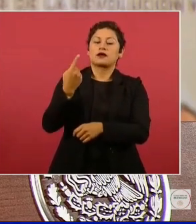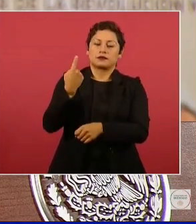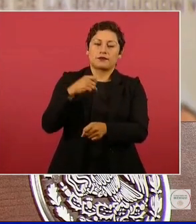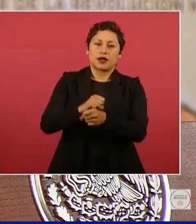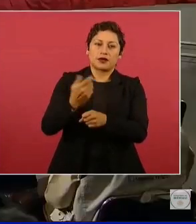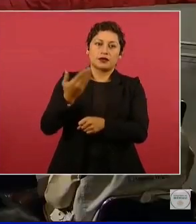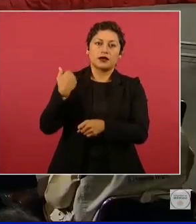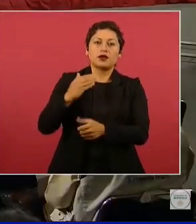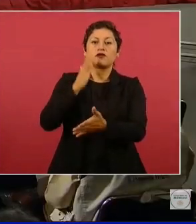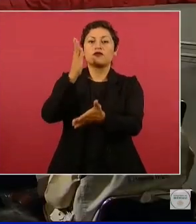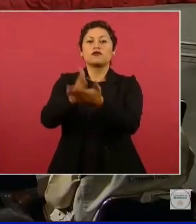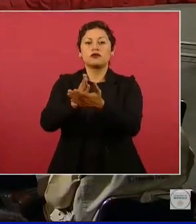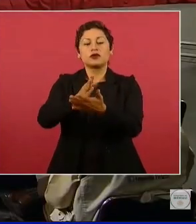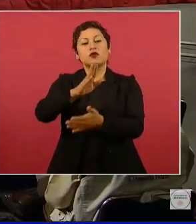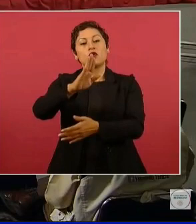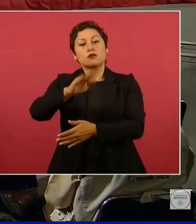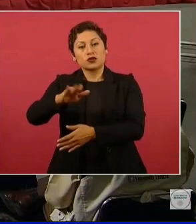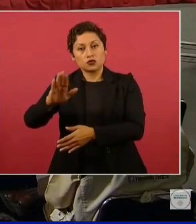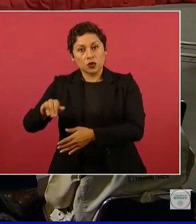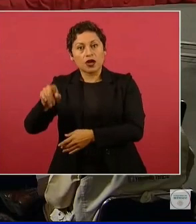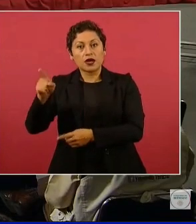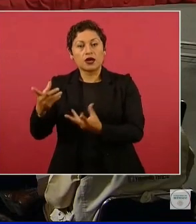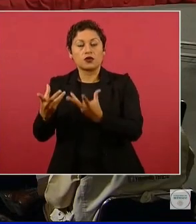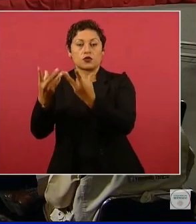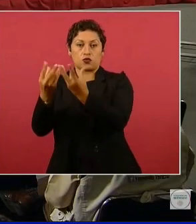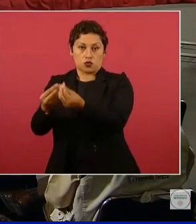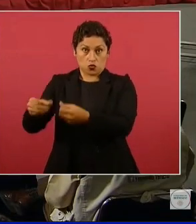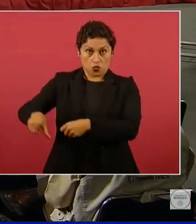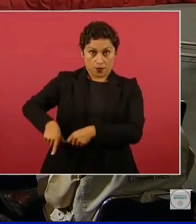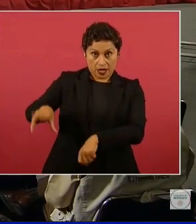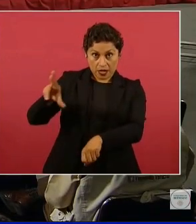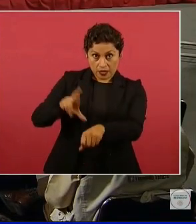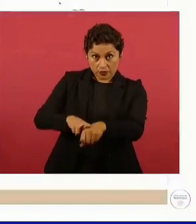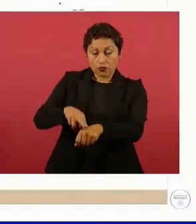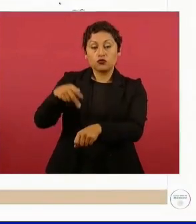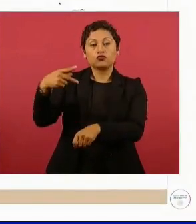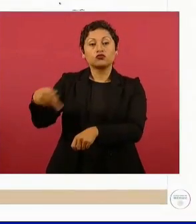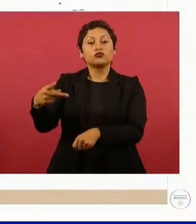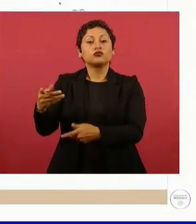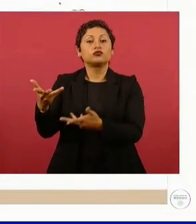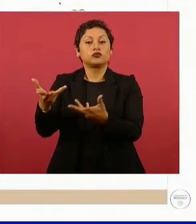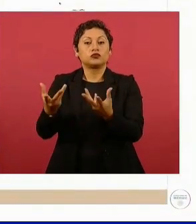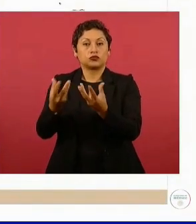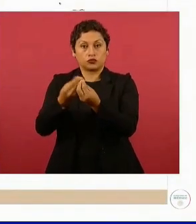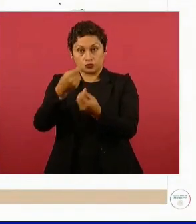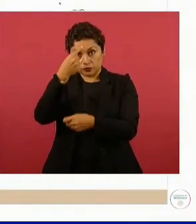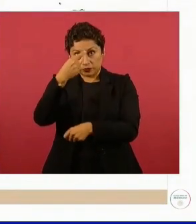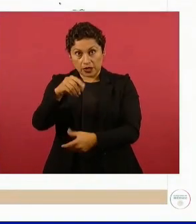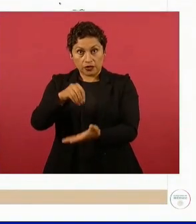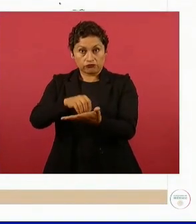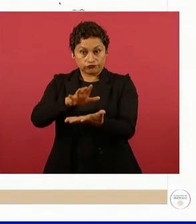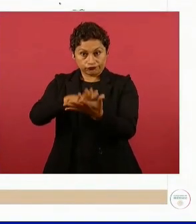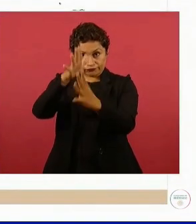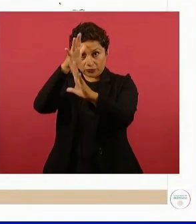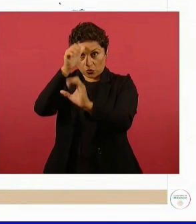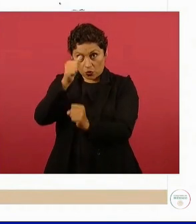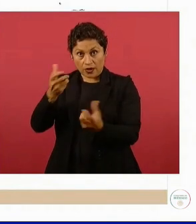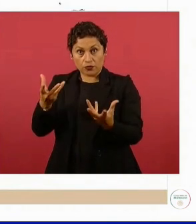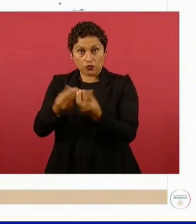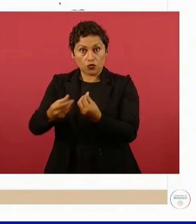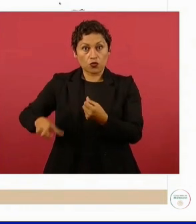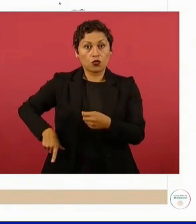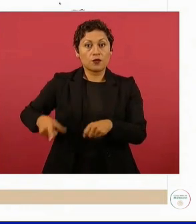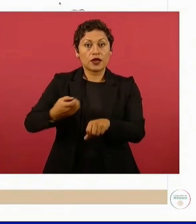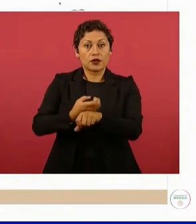Michoacán, con el gobernador Alfredo Ramírez Bedoya para instalar la mesa de transición con el gobierno del estado y con todas las